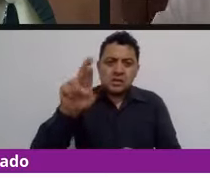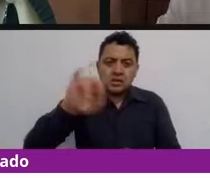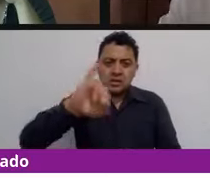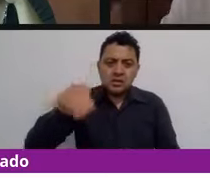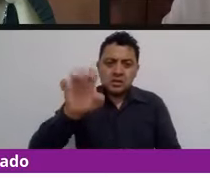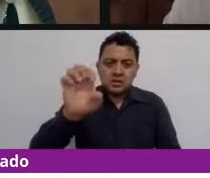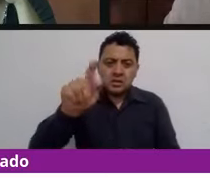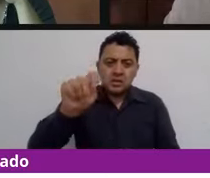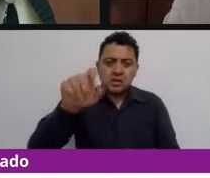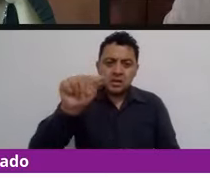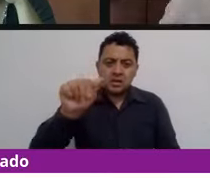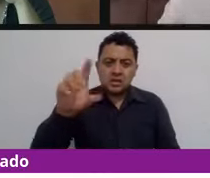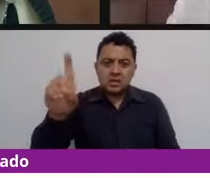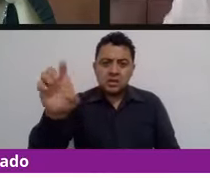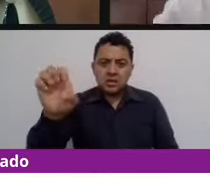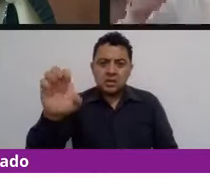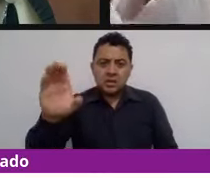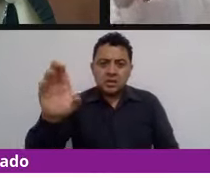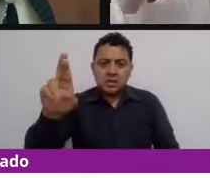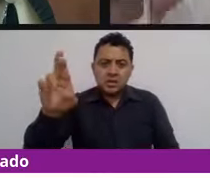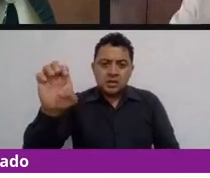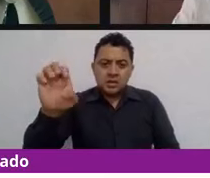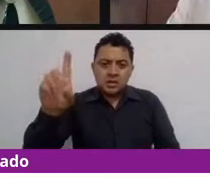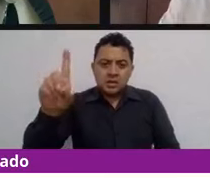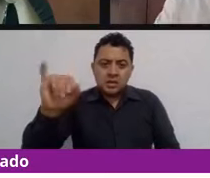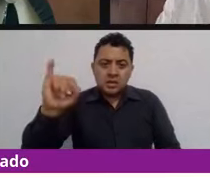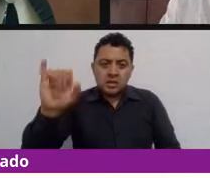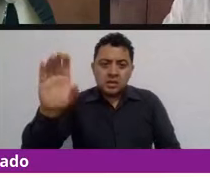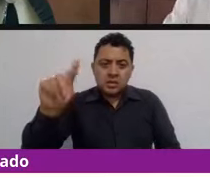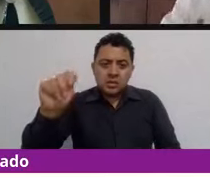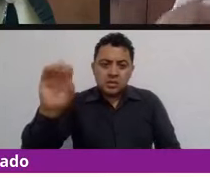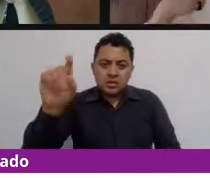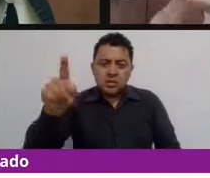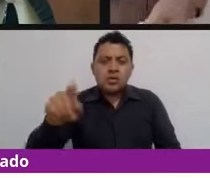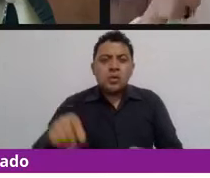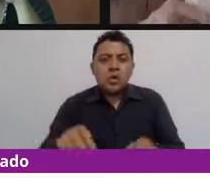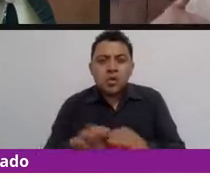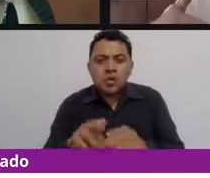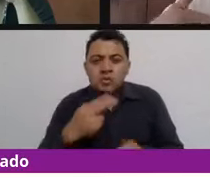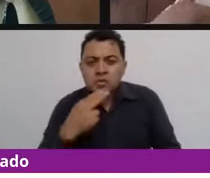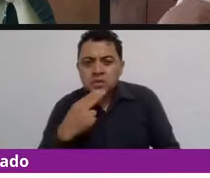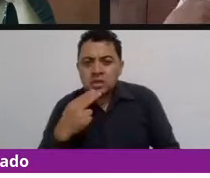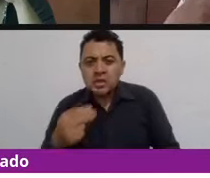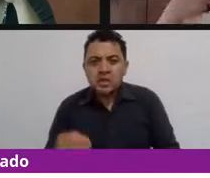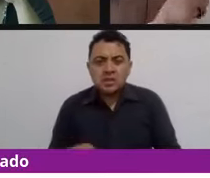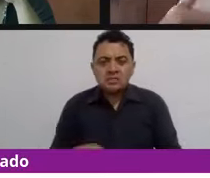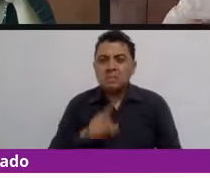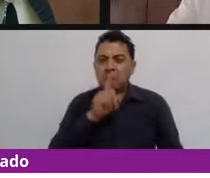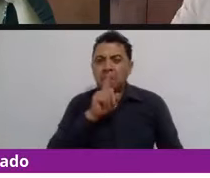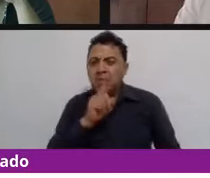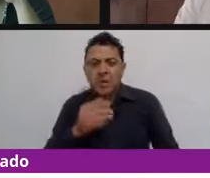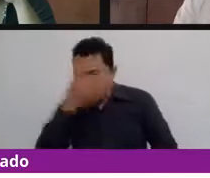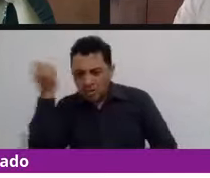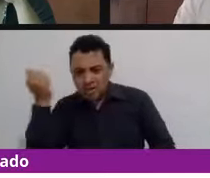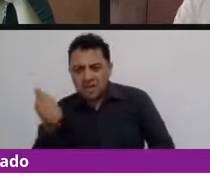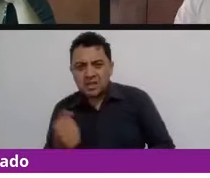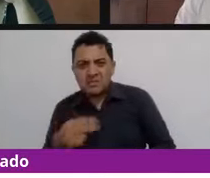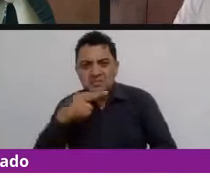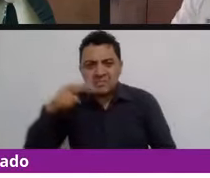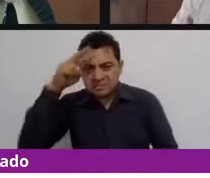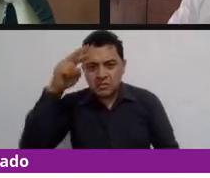en toda la la en toda en todos los niveles educativos entonces creo que también las instituciones